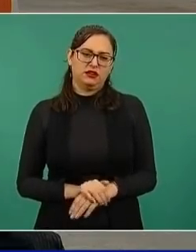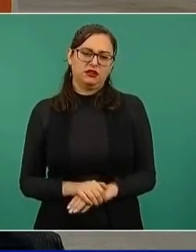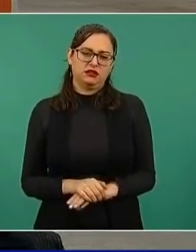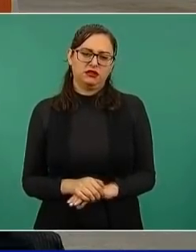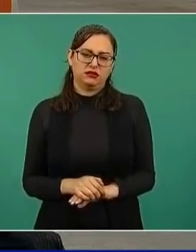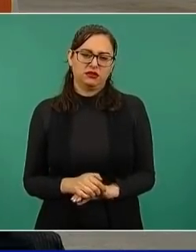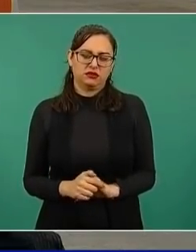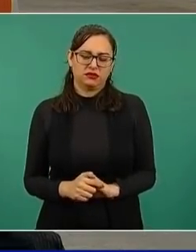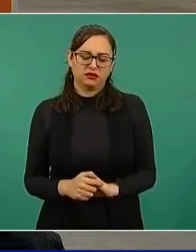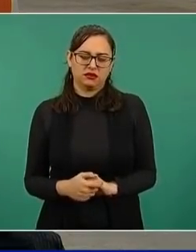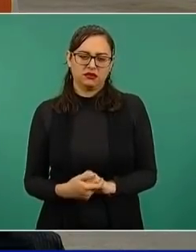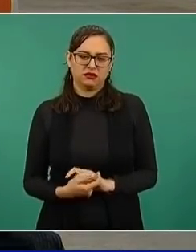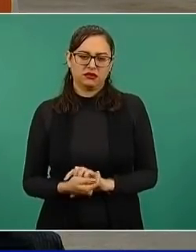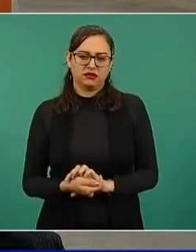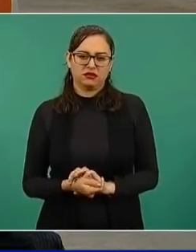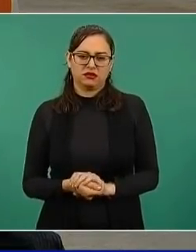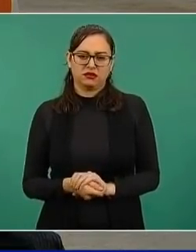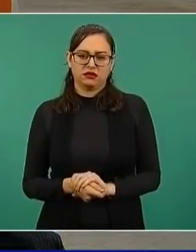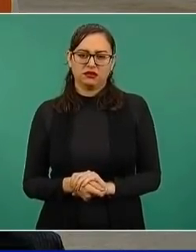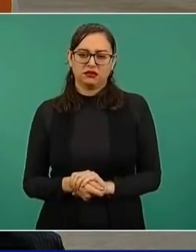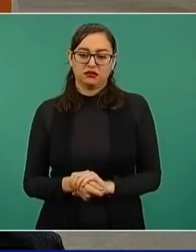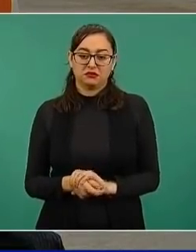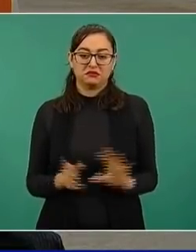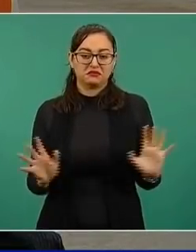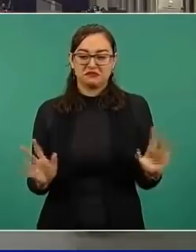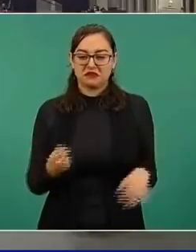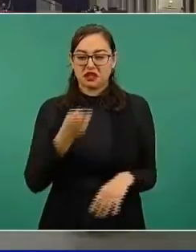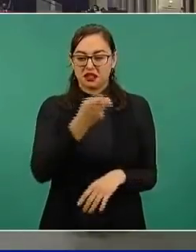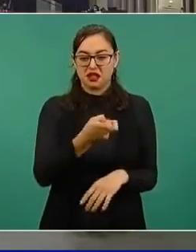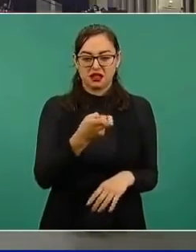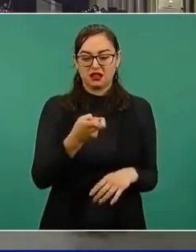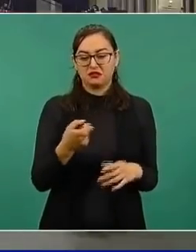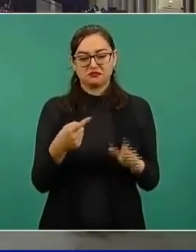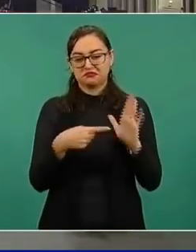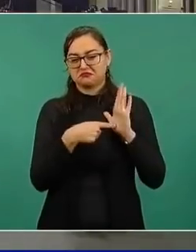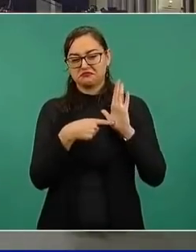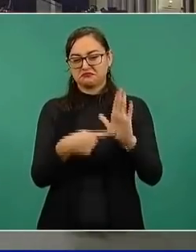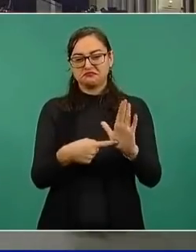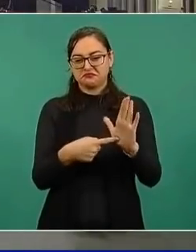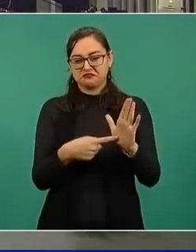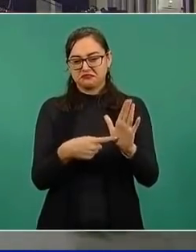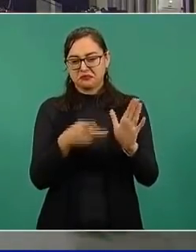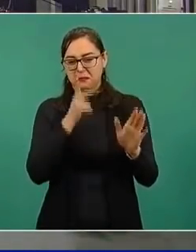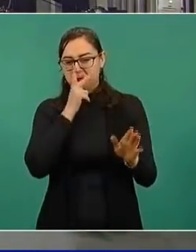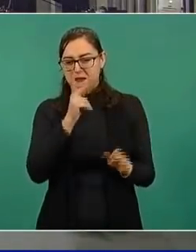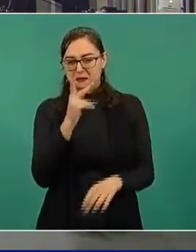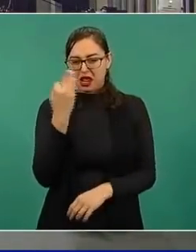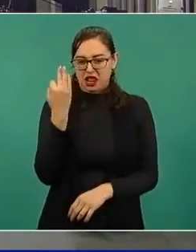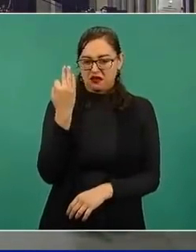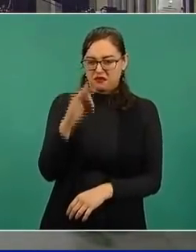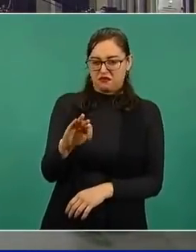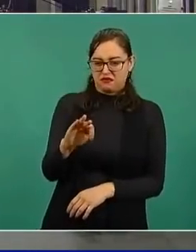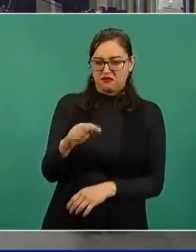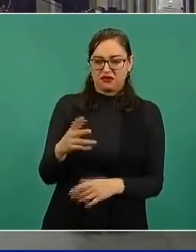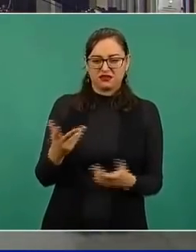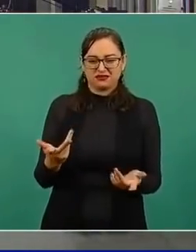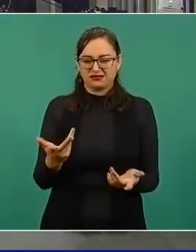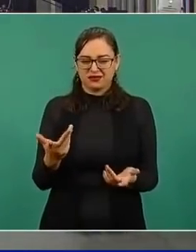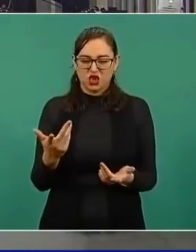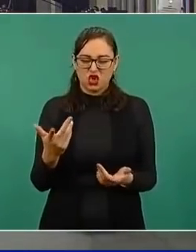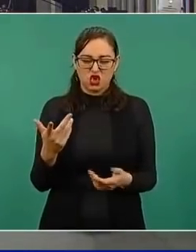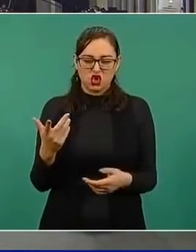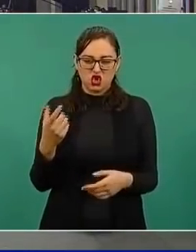Bueno, esto es, pero esa es la idea, ¿no?, de que la Feria del